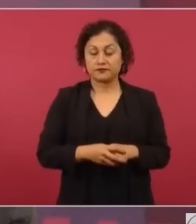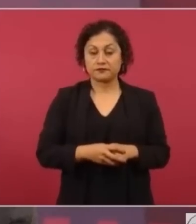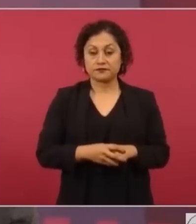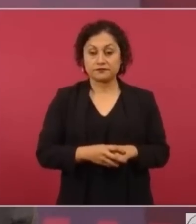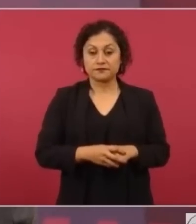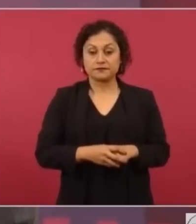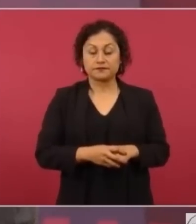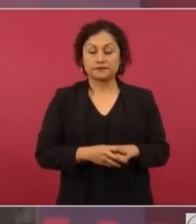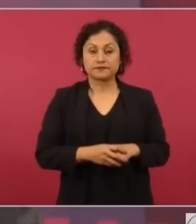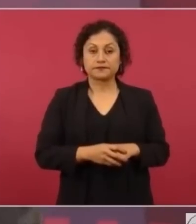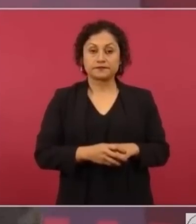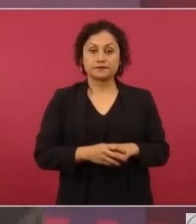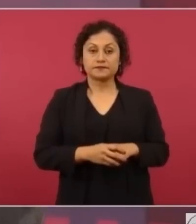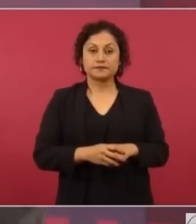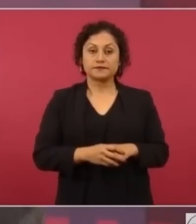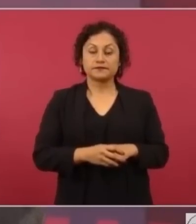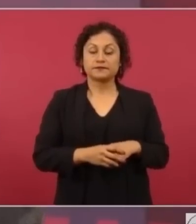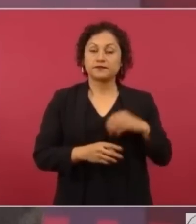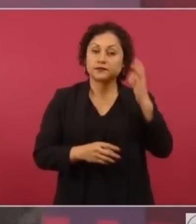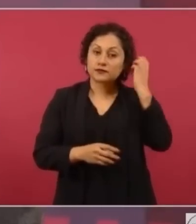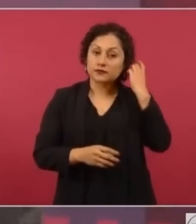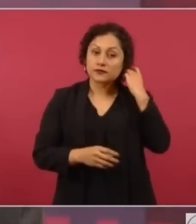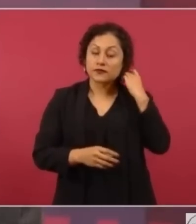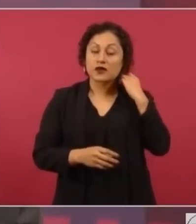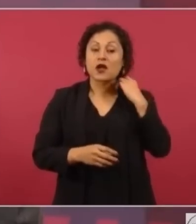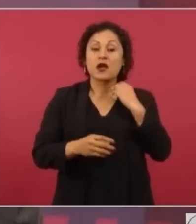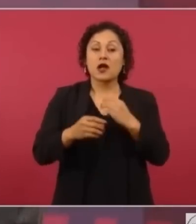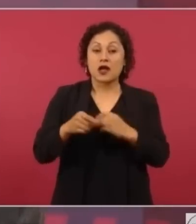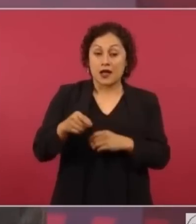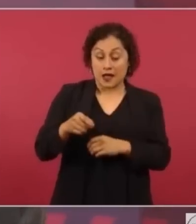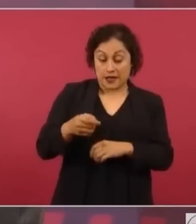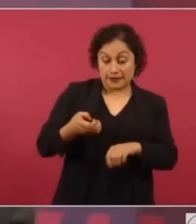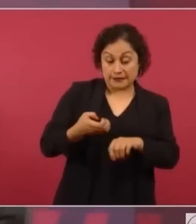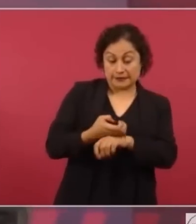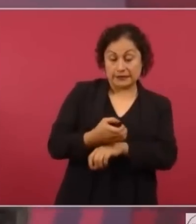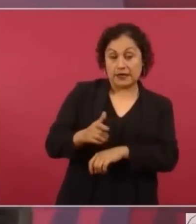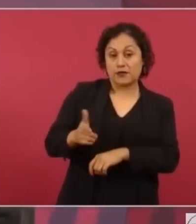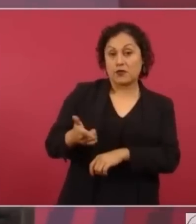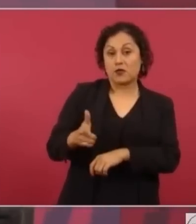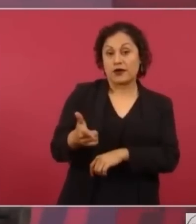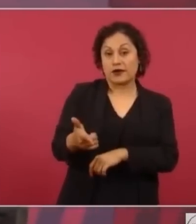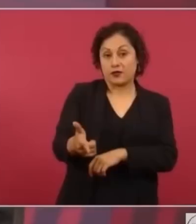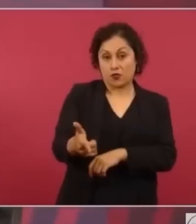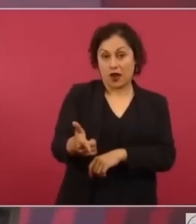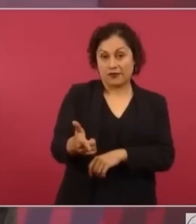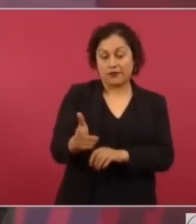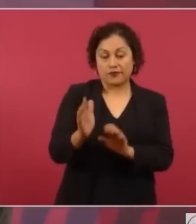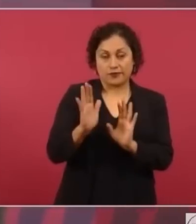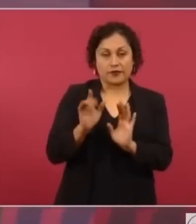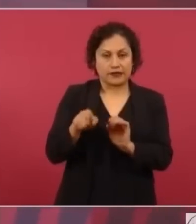Nada más en Guanajuato, también confesado, así como esto,